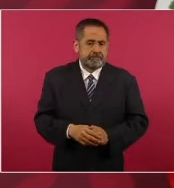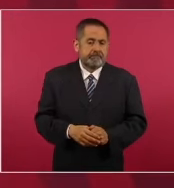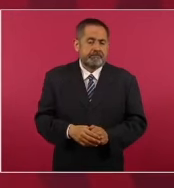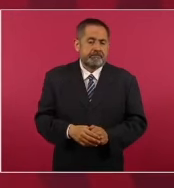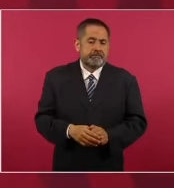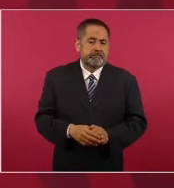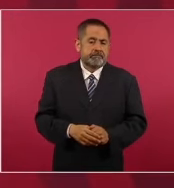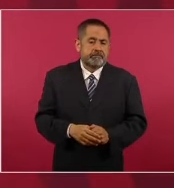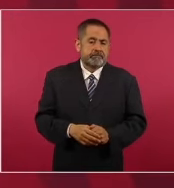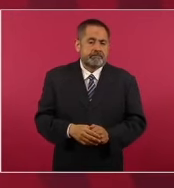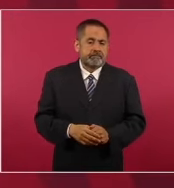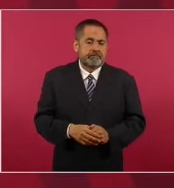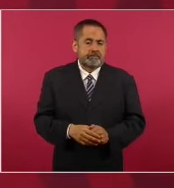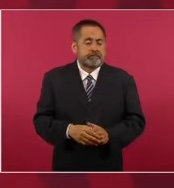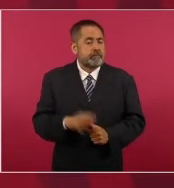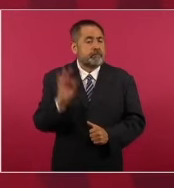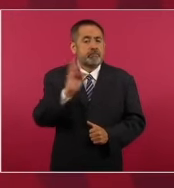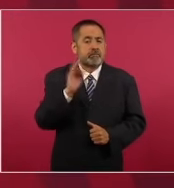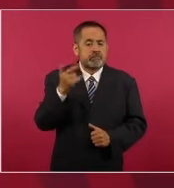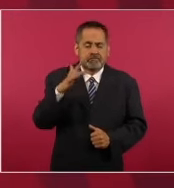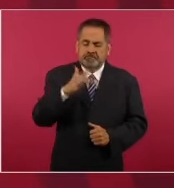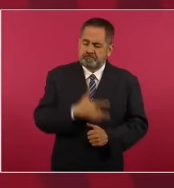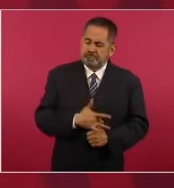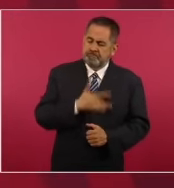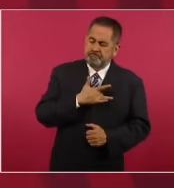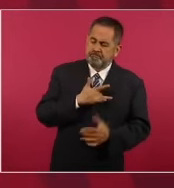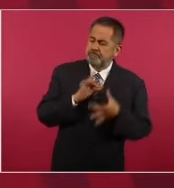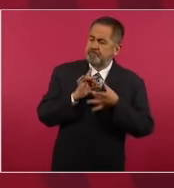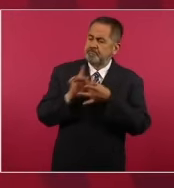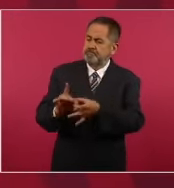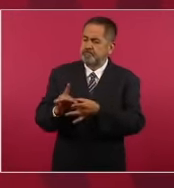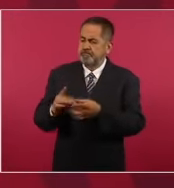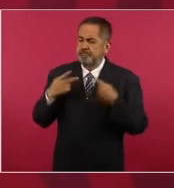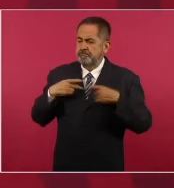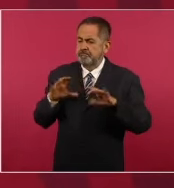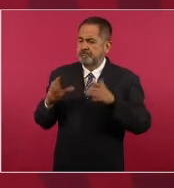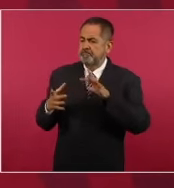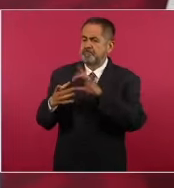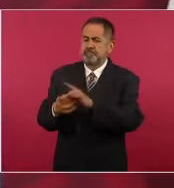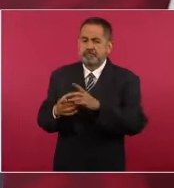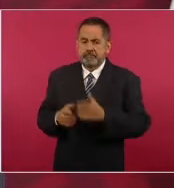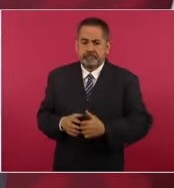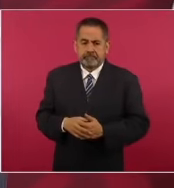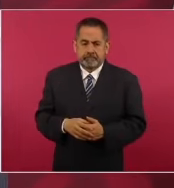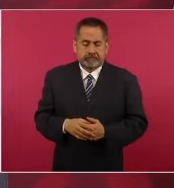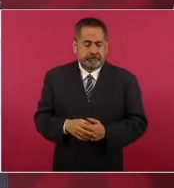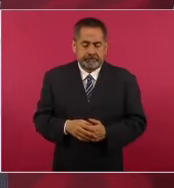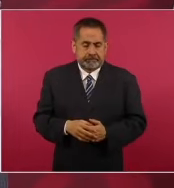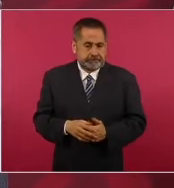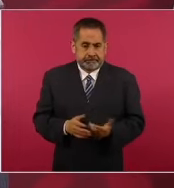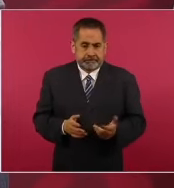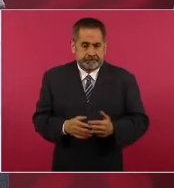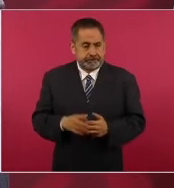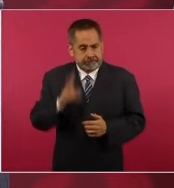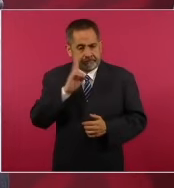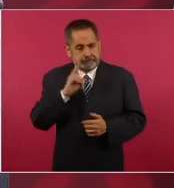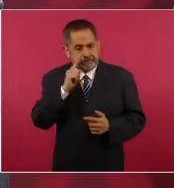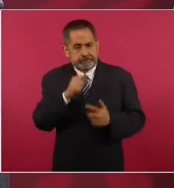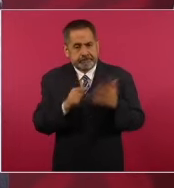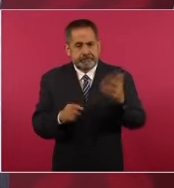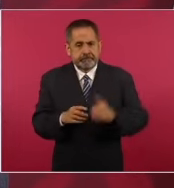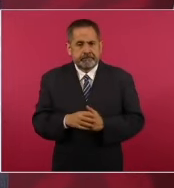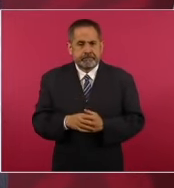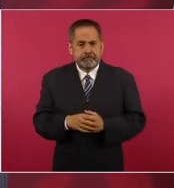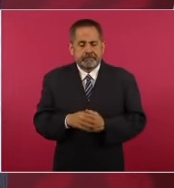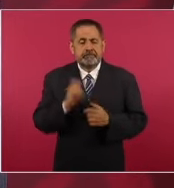Entonces, si se es humanista, voy a ir más lejos, si se es